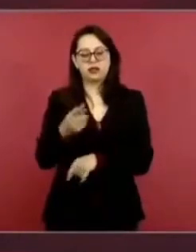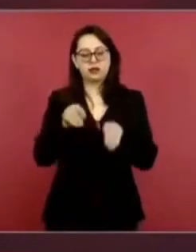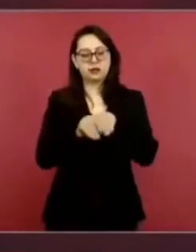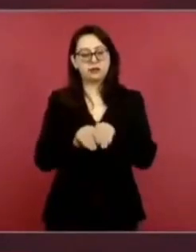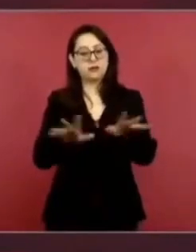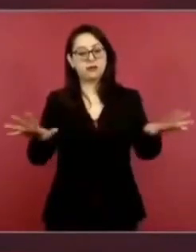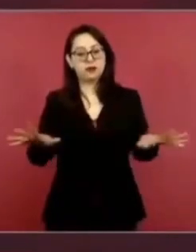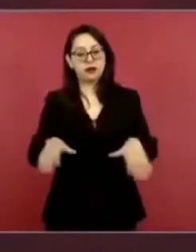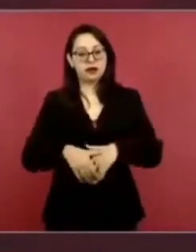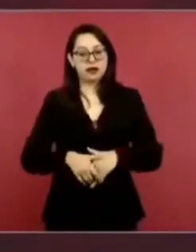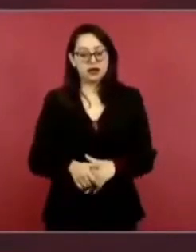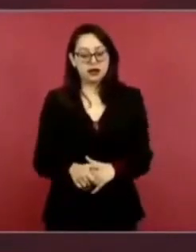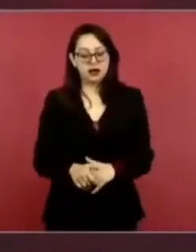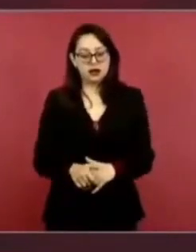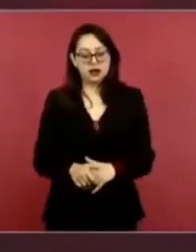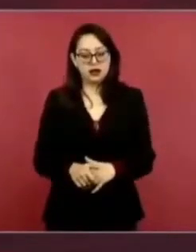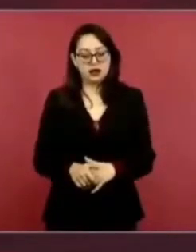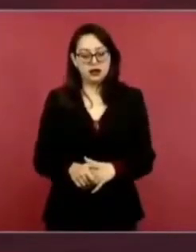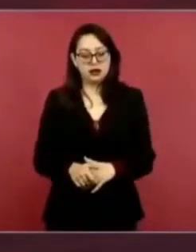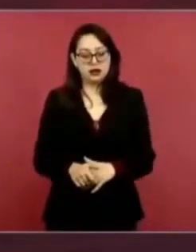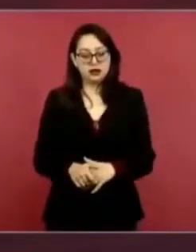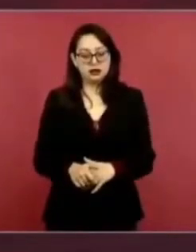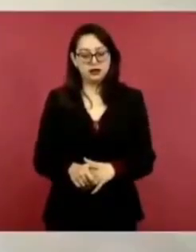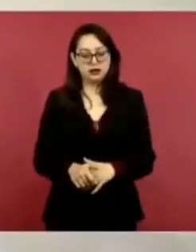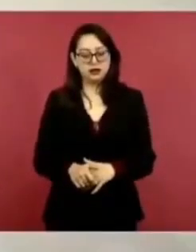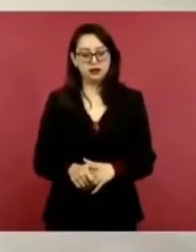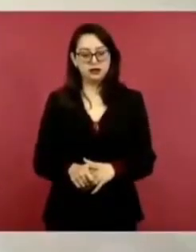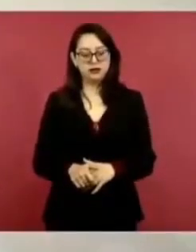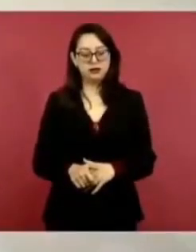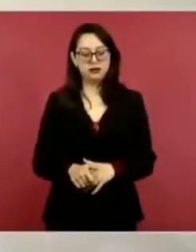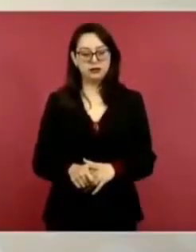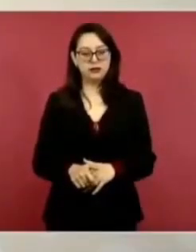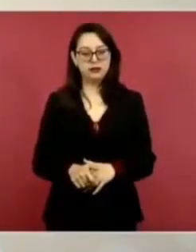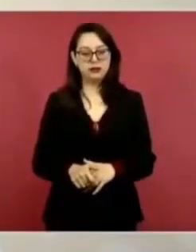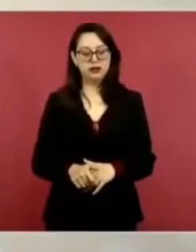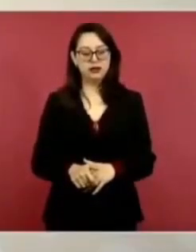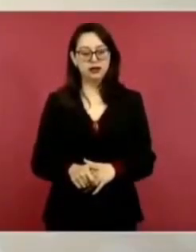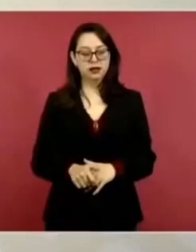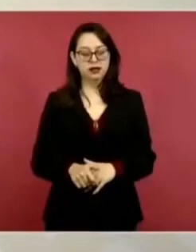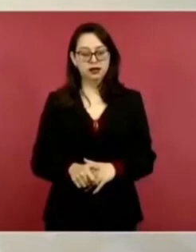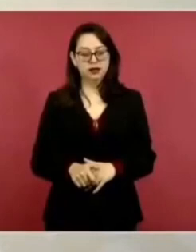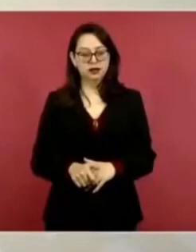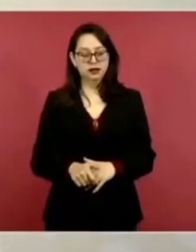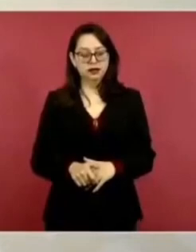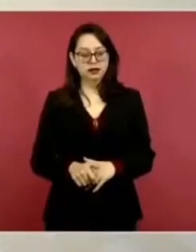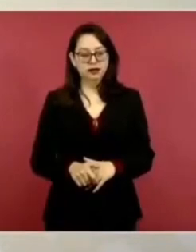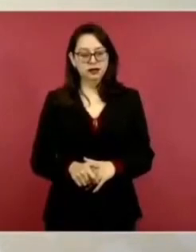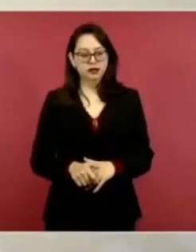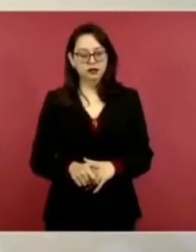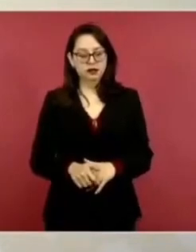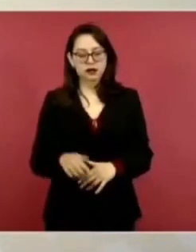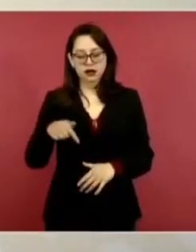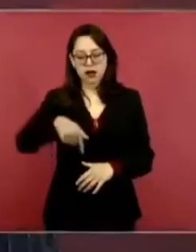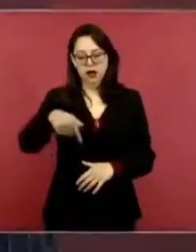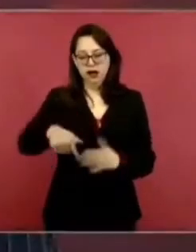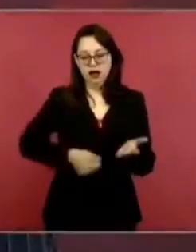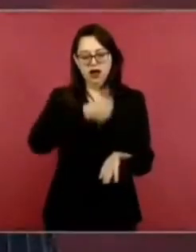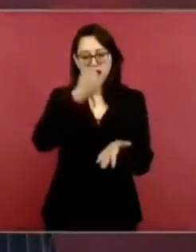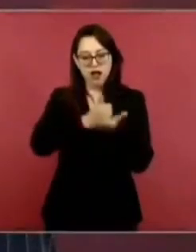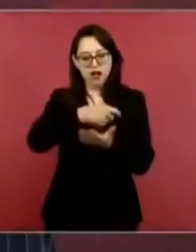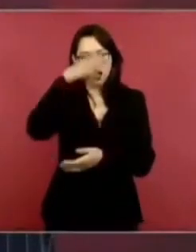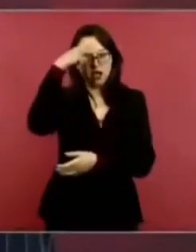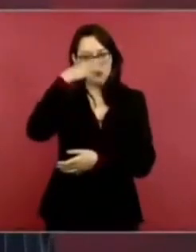gana el Bloque Conservador, Miguel Hidalgo,